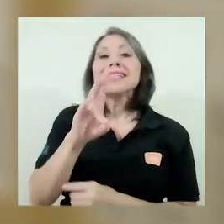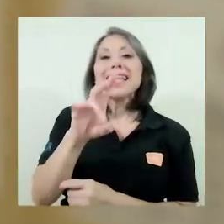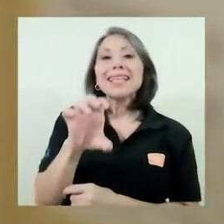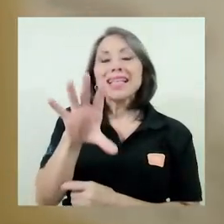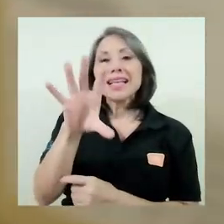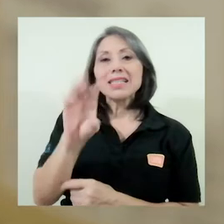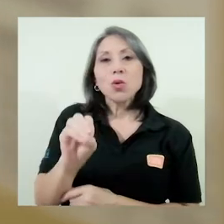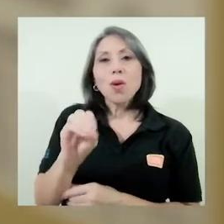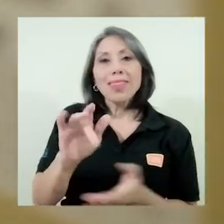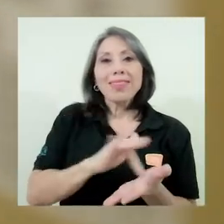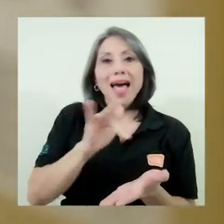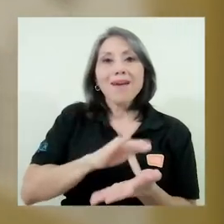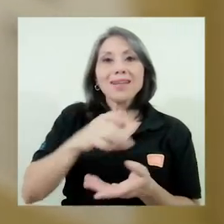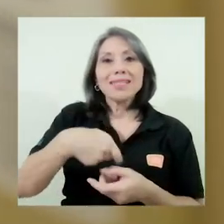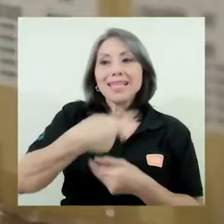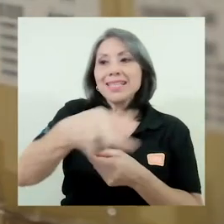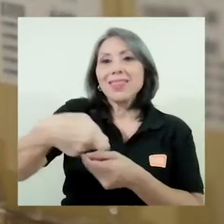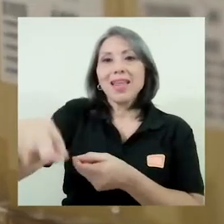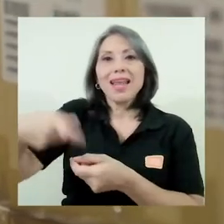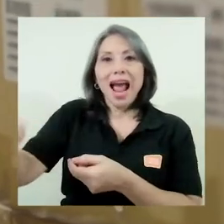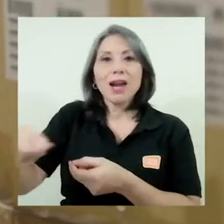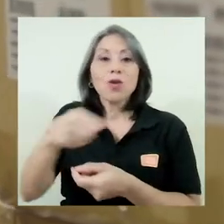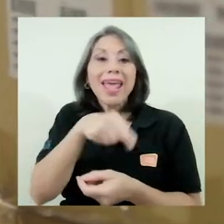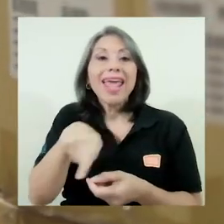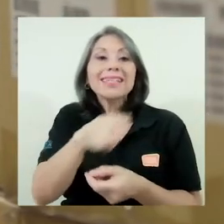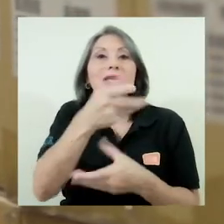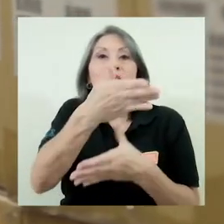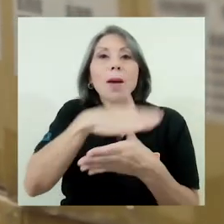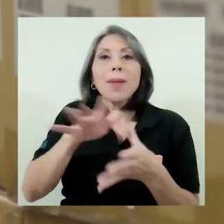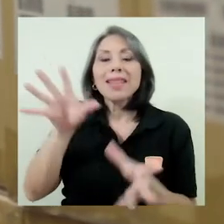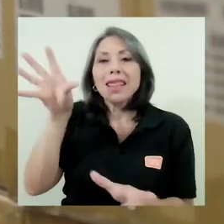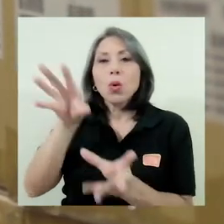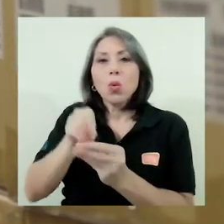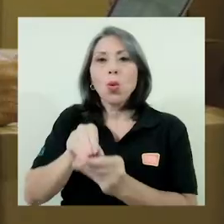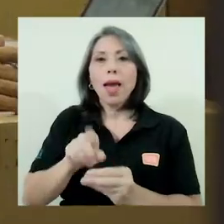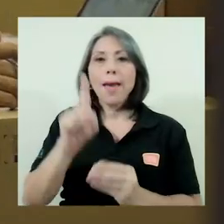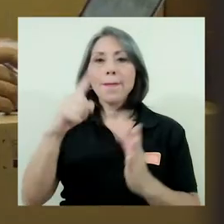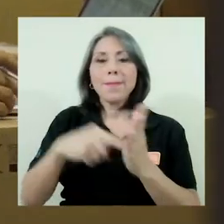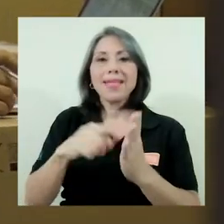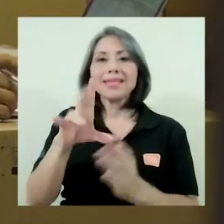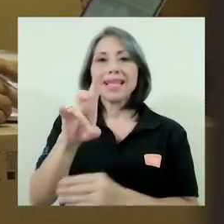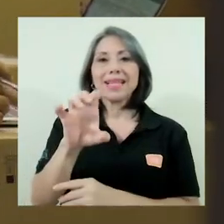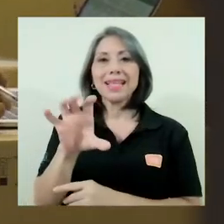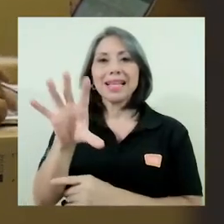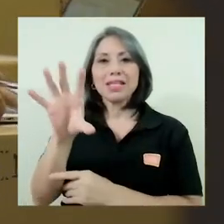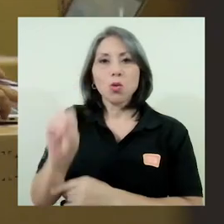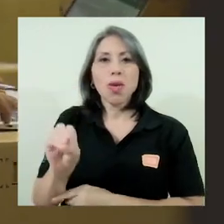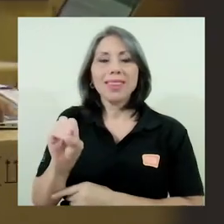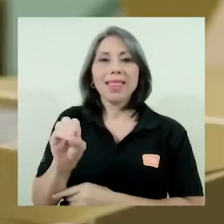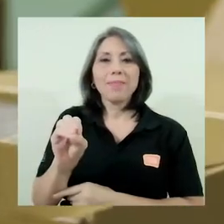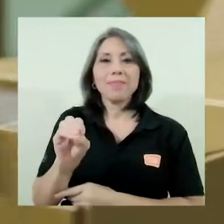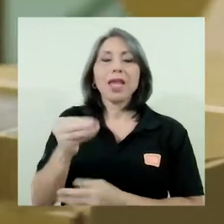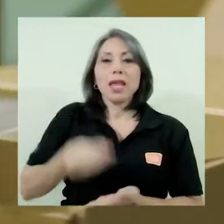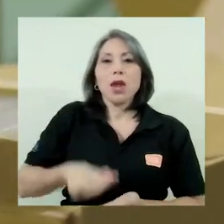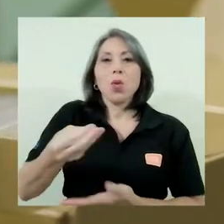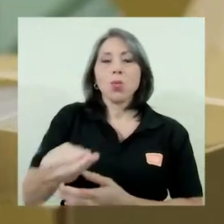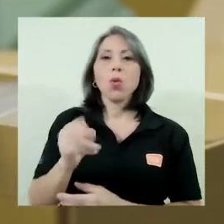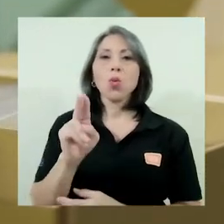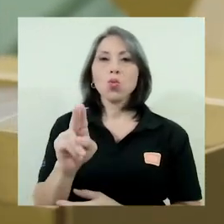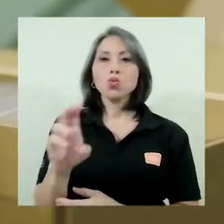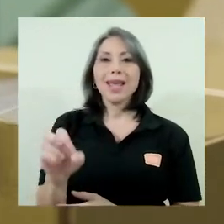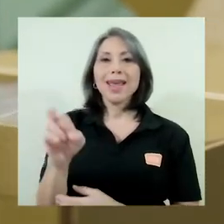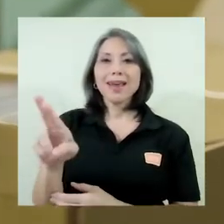750 tabletas las que se entregaron y que forman parte de un total de 1,750 que adquirió la UCR.